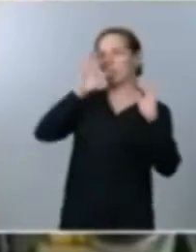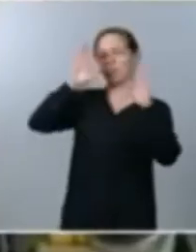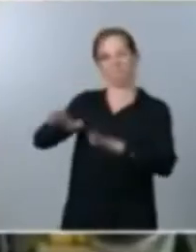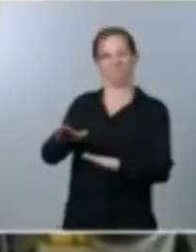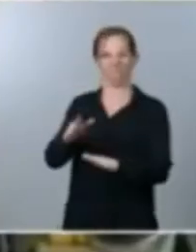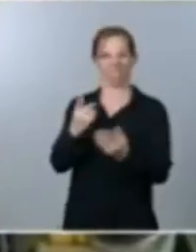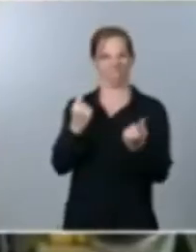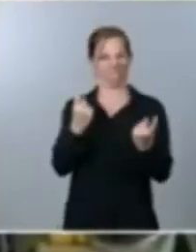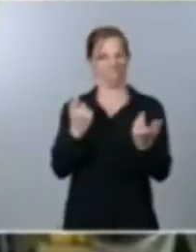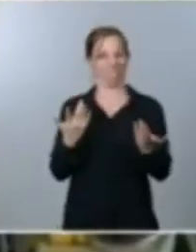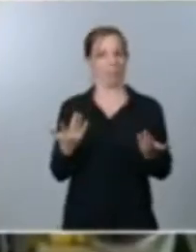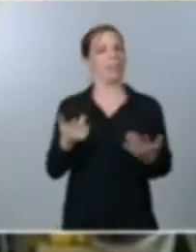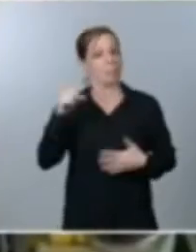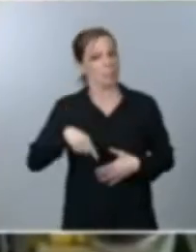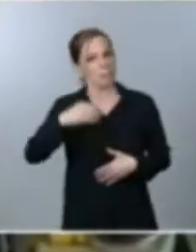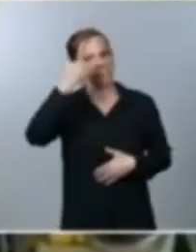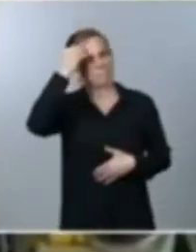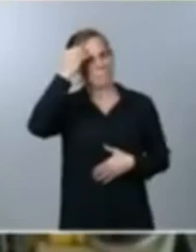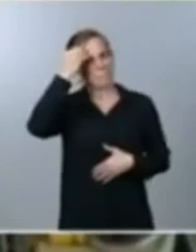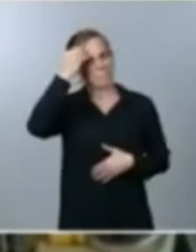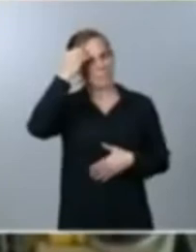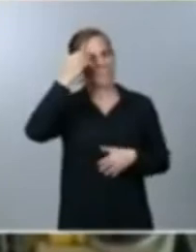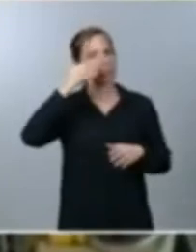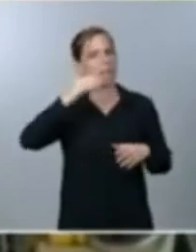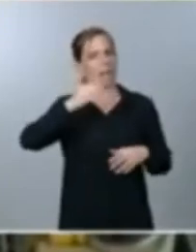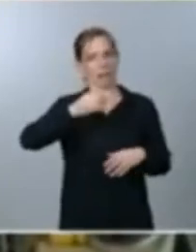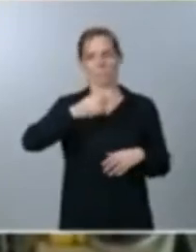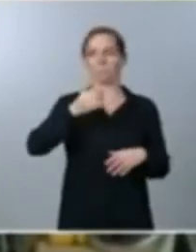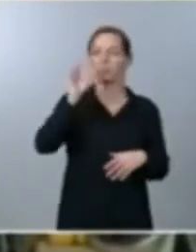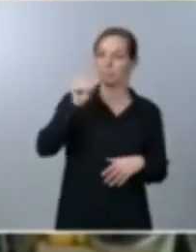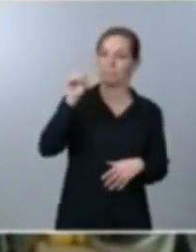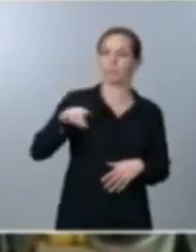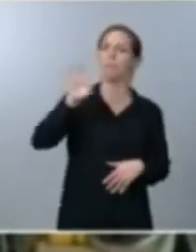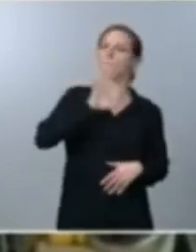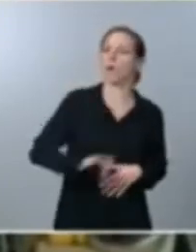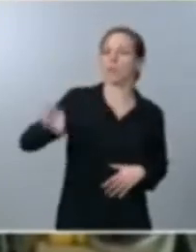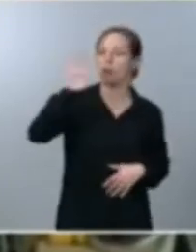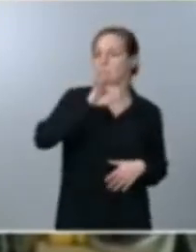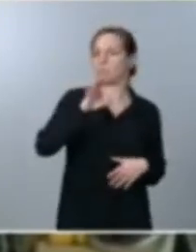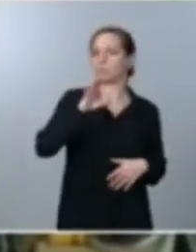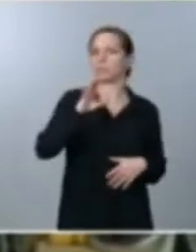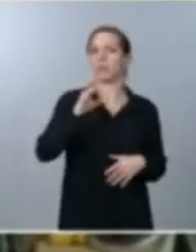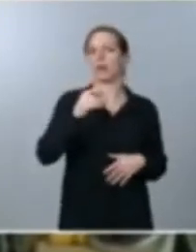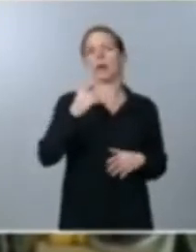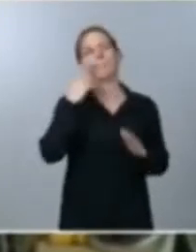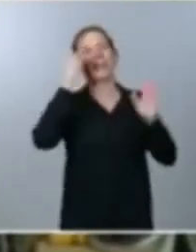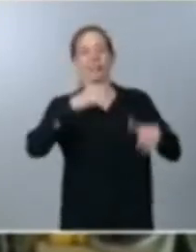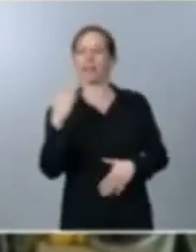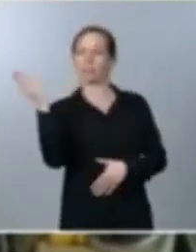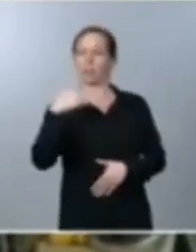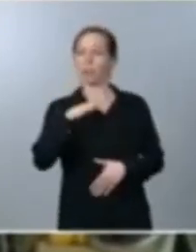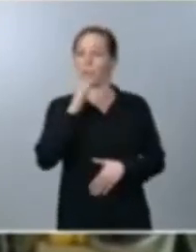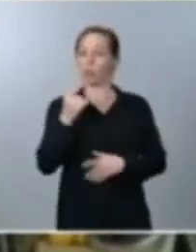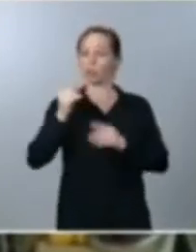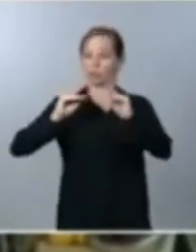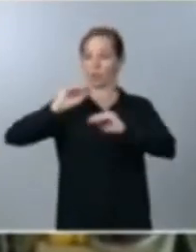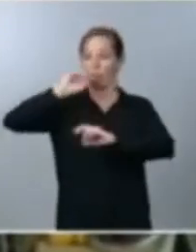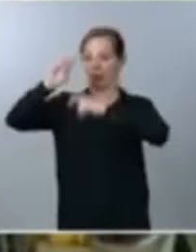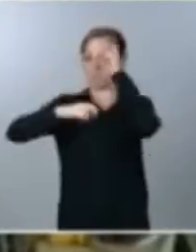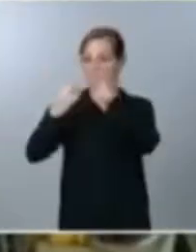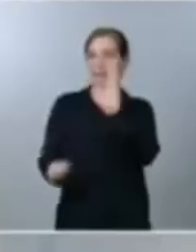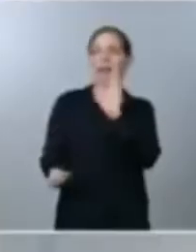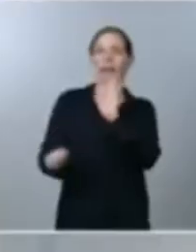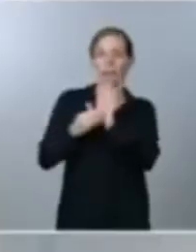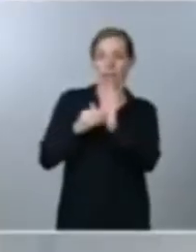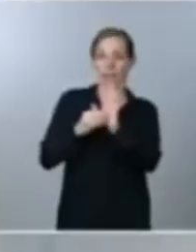deslealtad en los miembros de Podemos por ejemplo al registrar una enmienda con la oposición a los